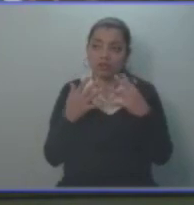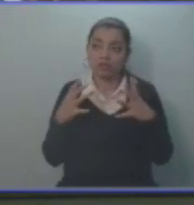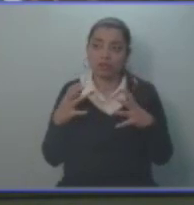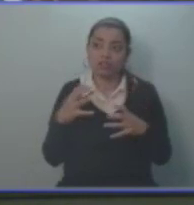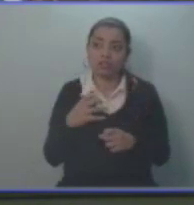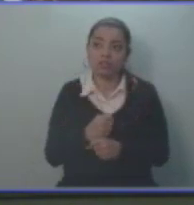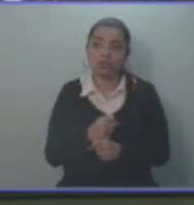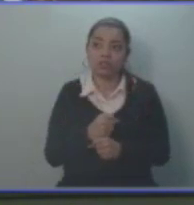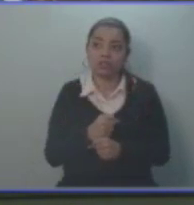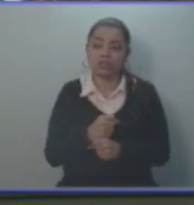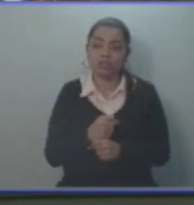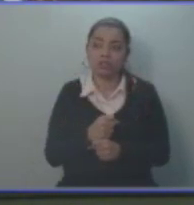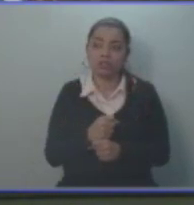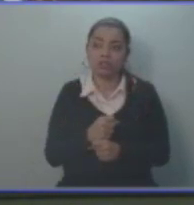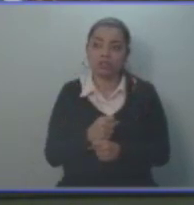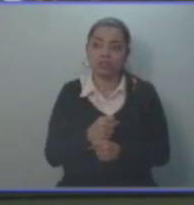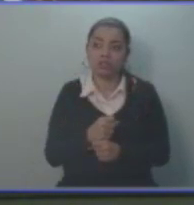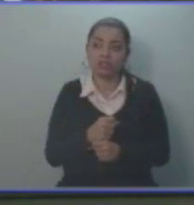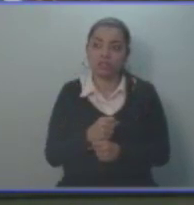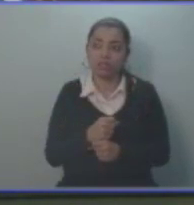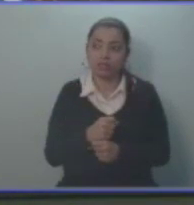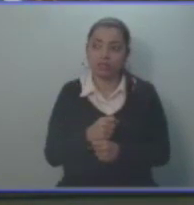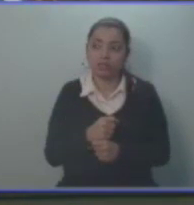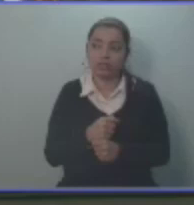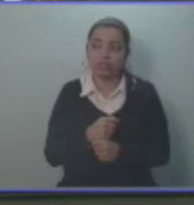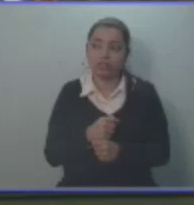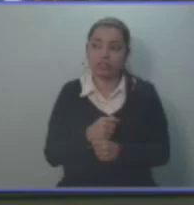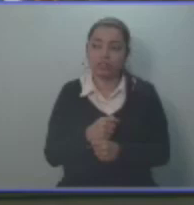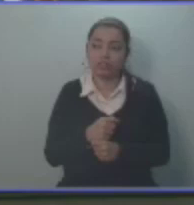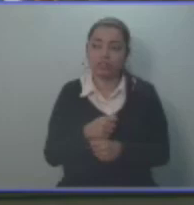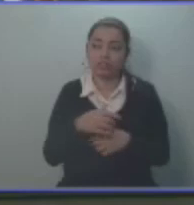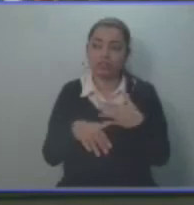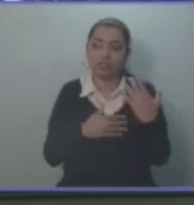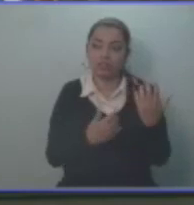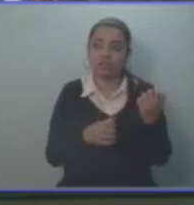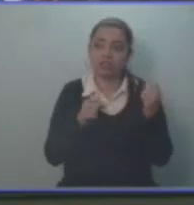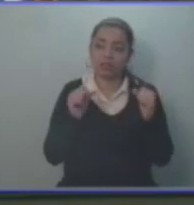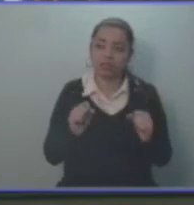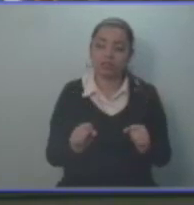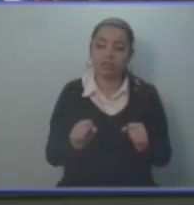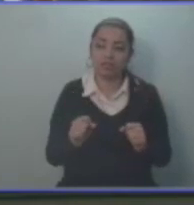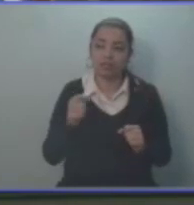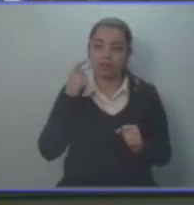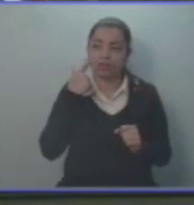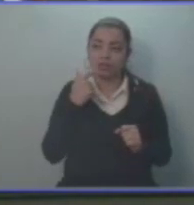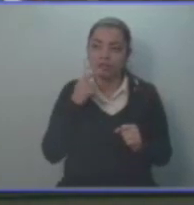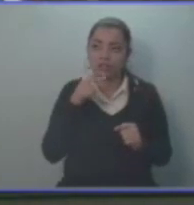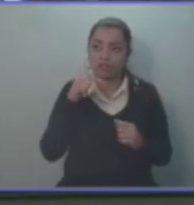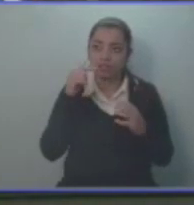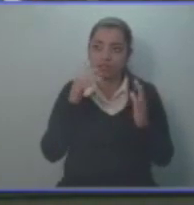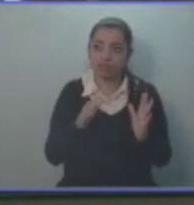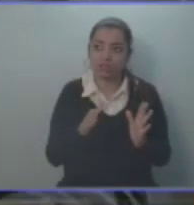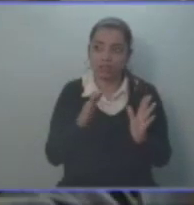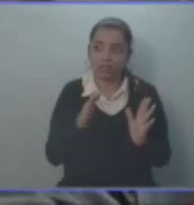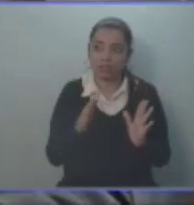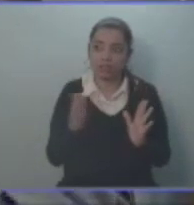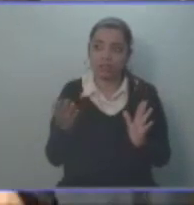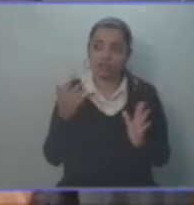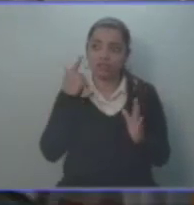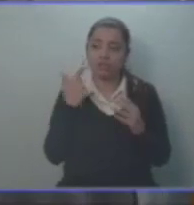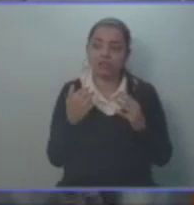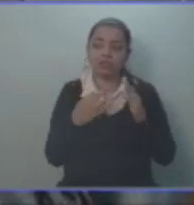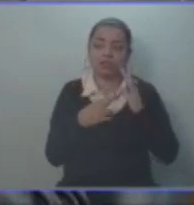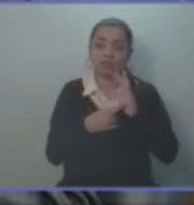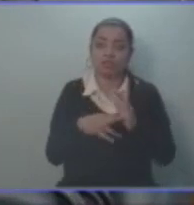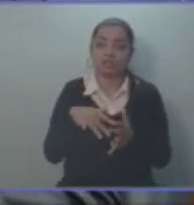lo que yo interpreto ahorita, o como vicio del consentimiento del Pleno en representación del pueblo